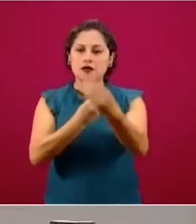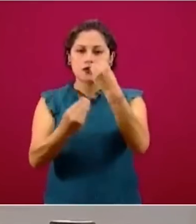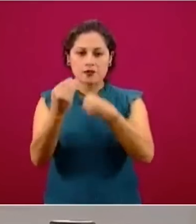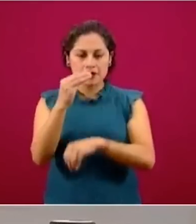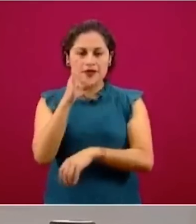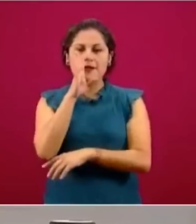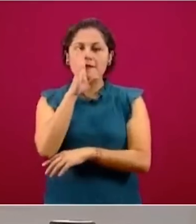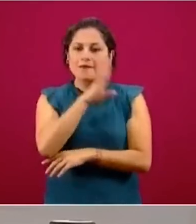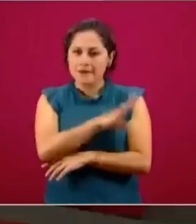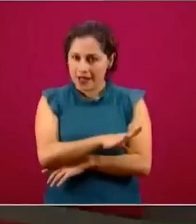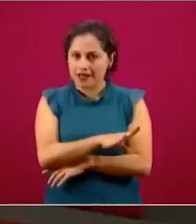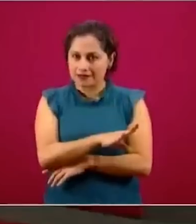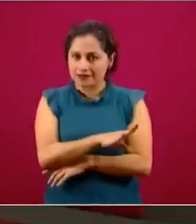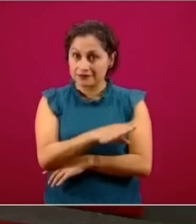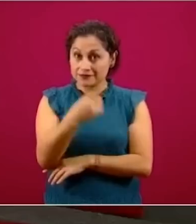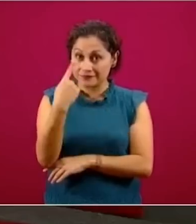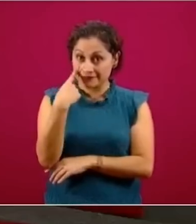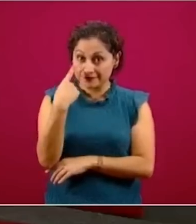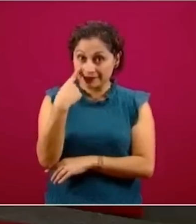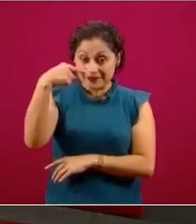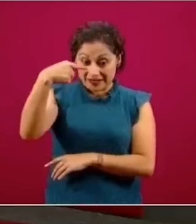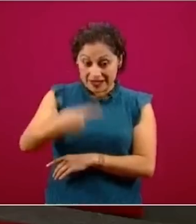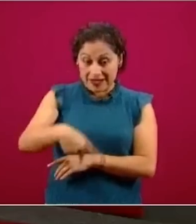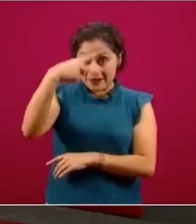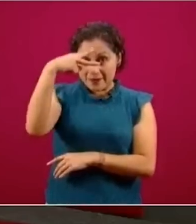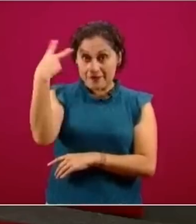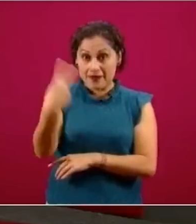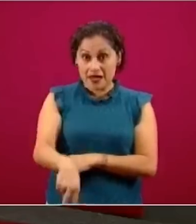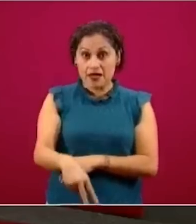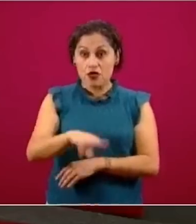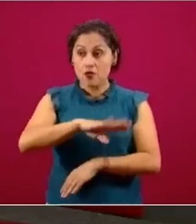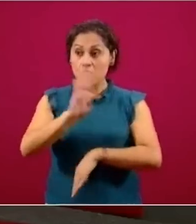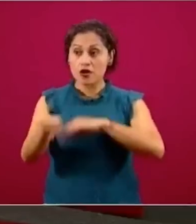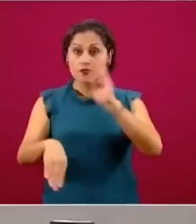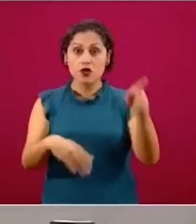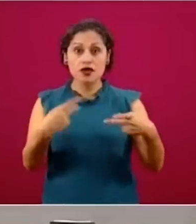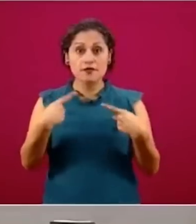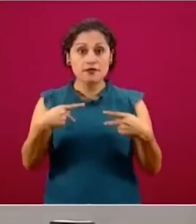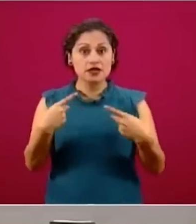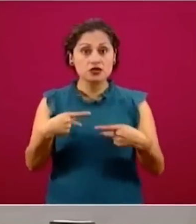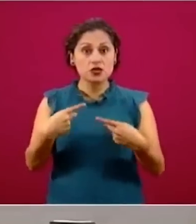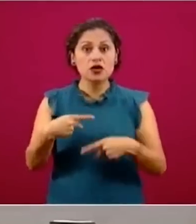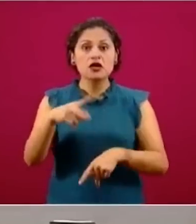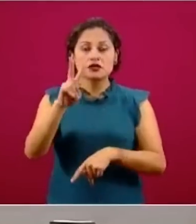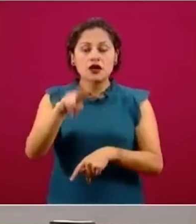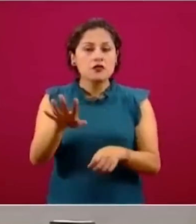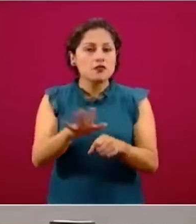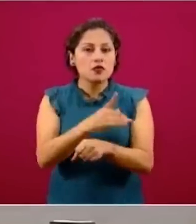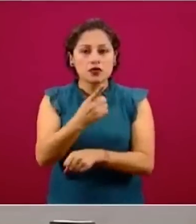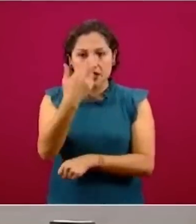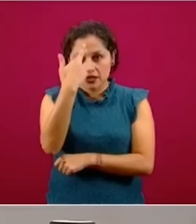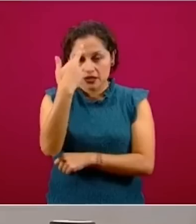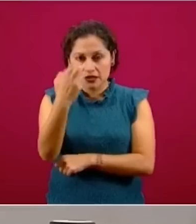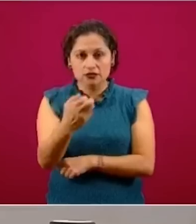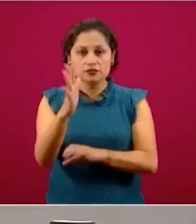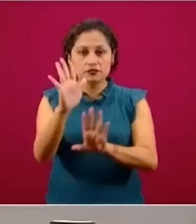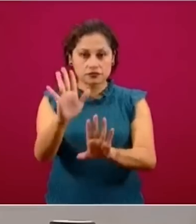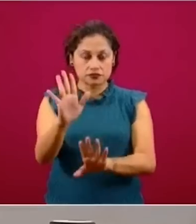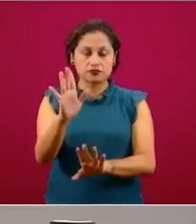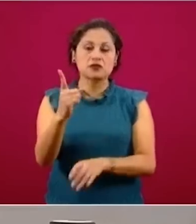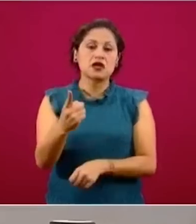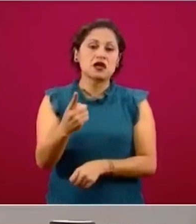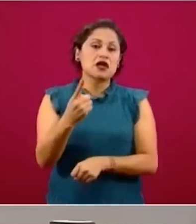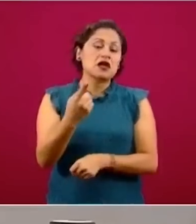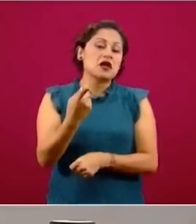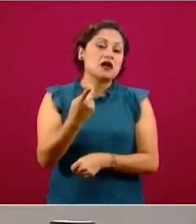imagínense ustedes, la mitad de las muertes que hay en México. En México mueren en promedio 600 mil personas, en